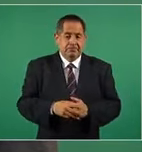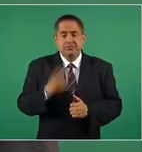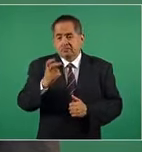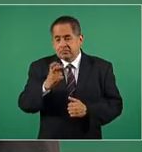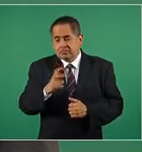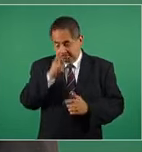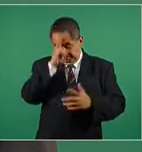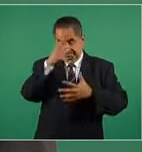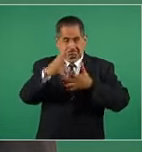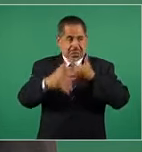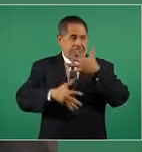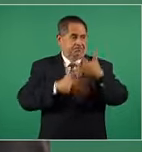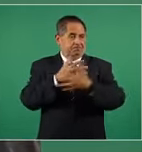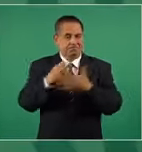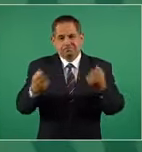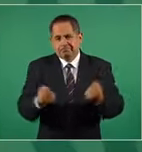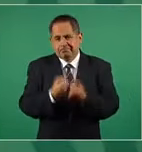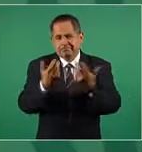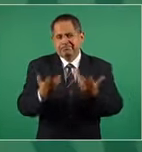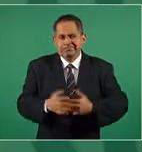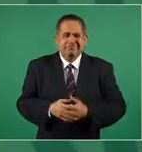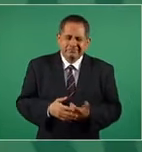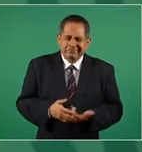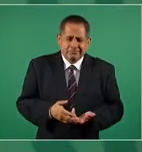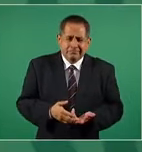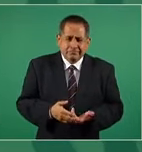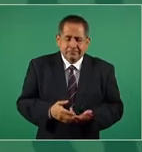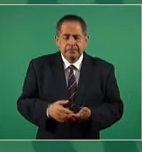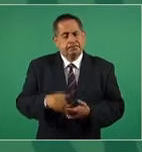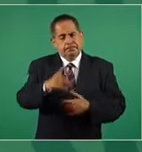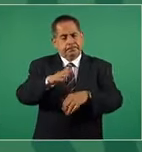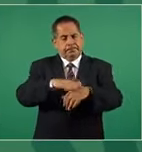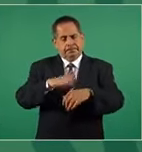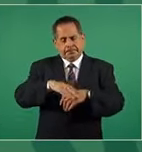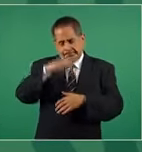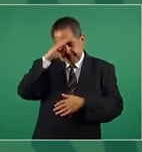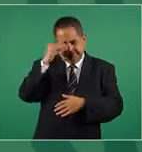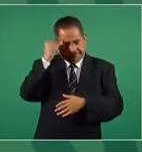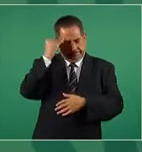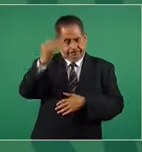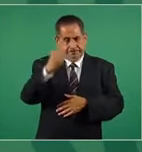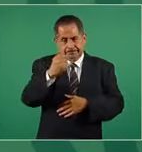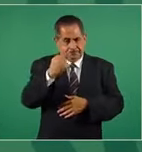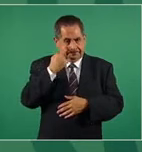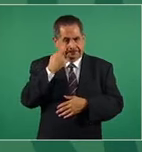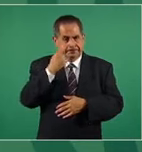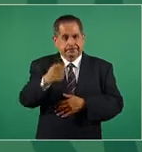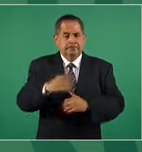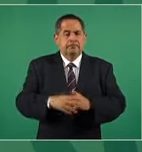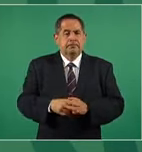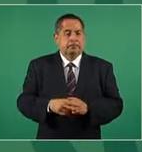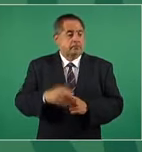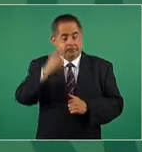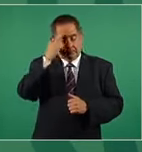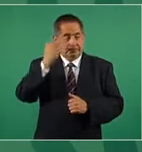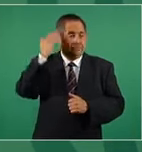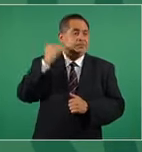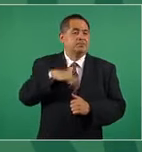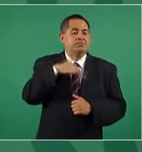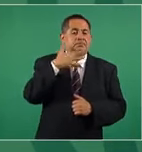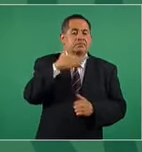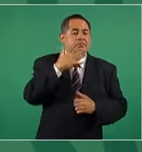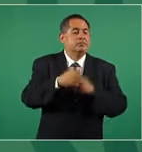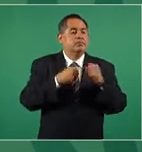violencia. Nada más piensen cómo, luego del fraude del 2006,